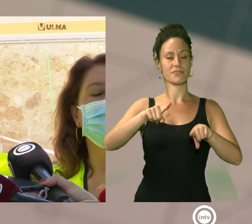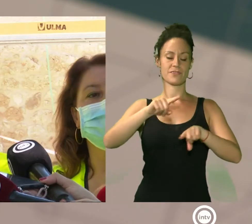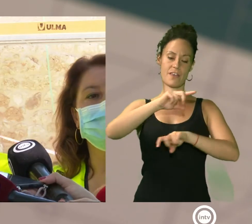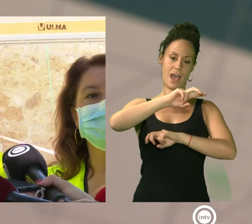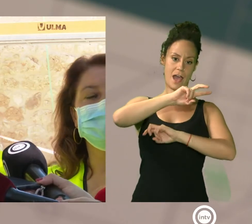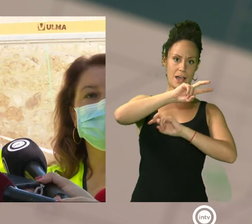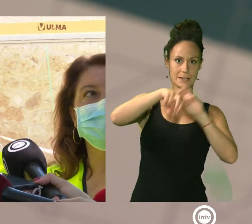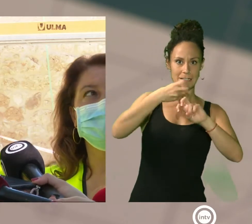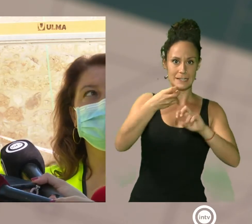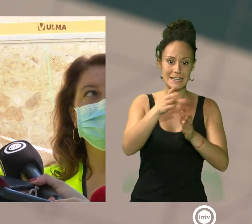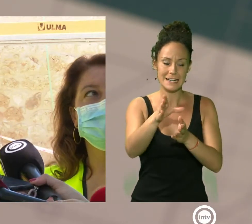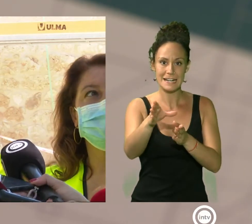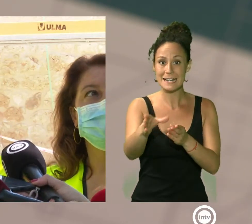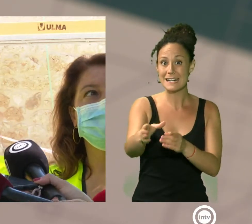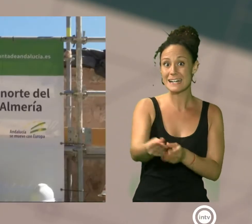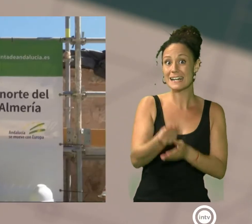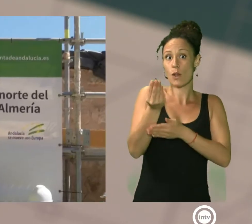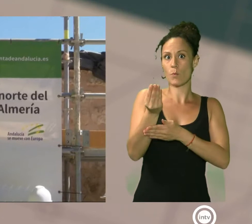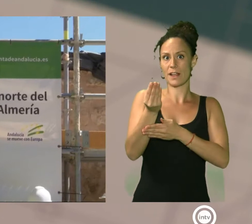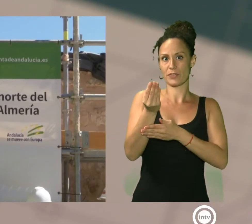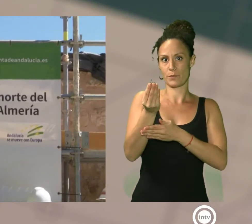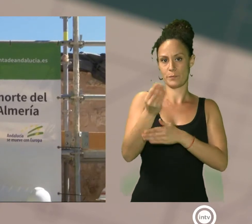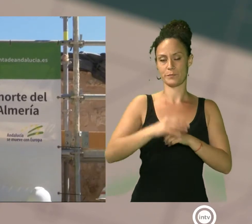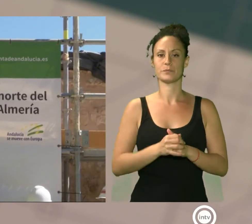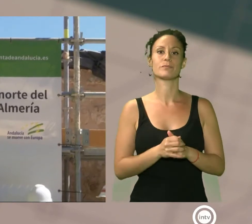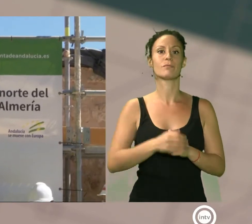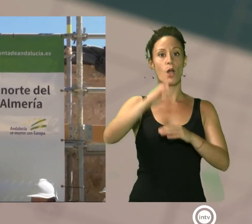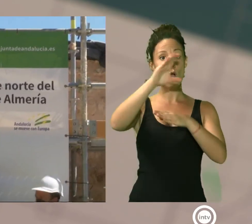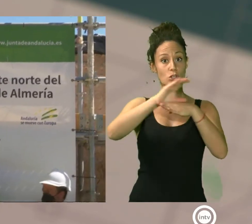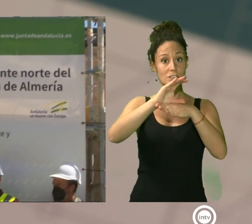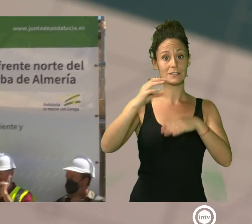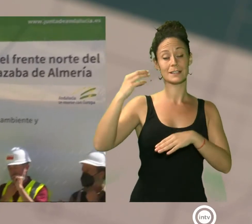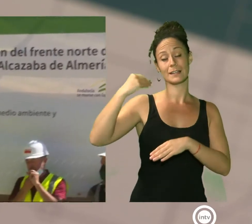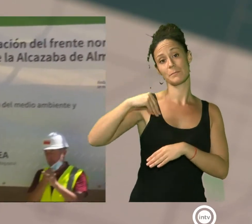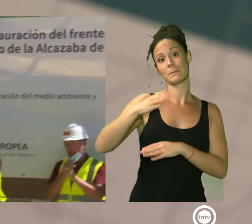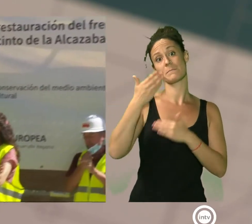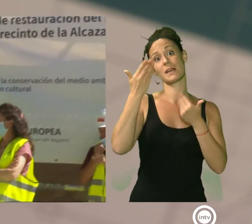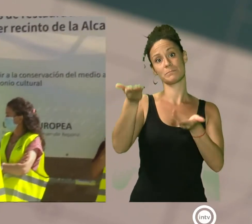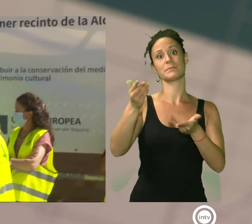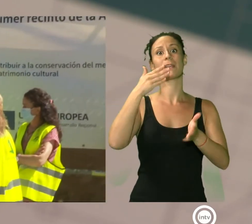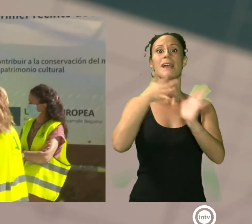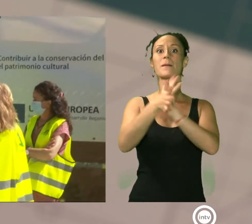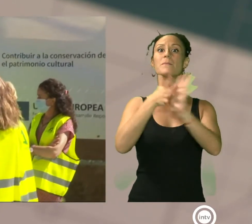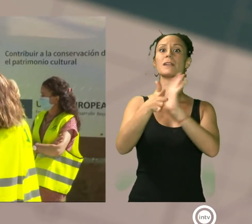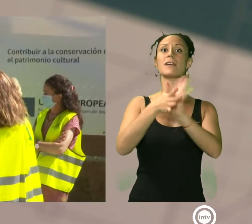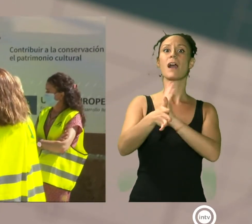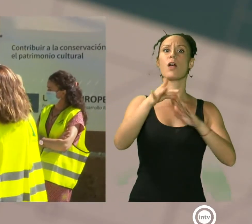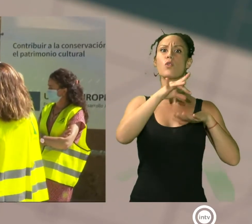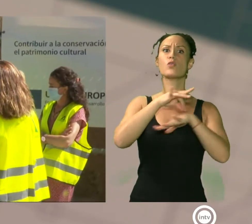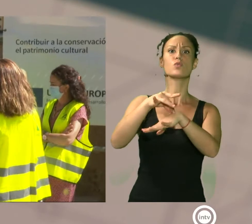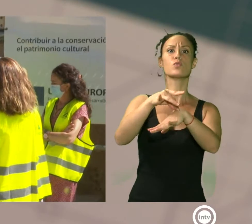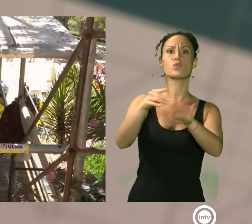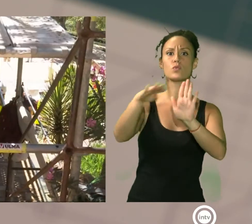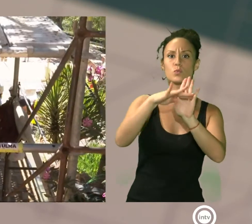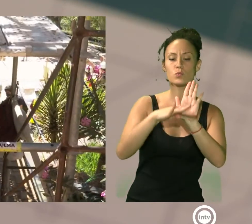de este conjunto. La propia consejera ha explicado la hoja de ruta que el gobierno Andalucía ha marcado para lograr la